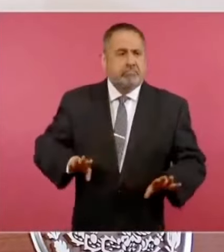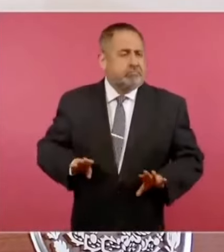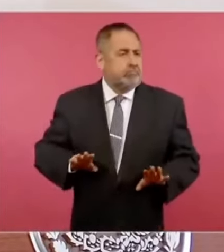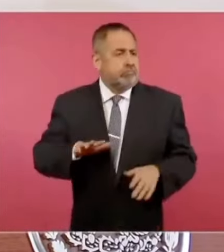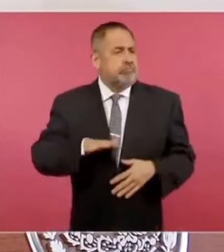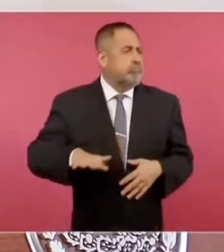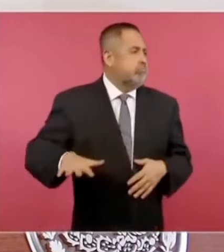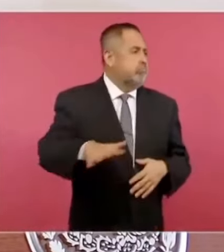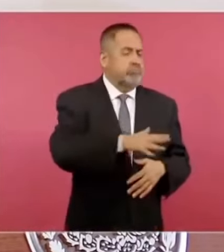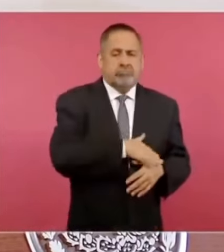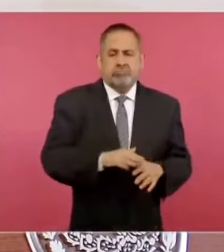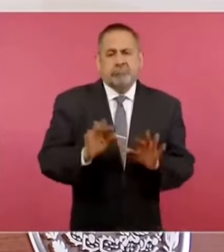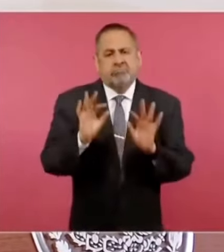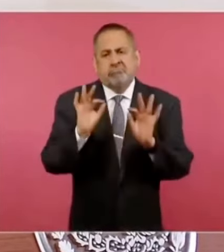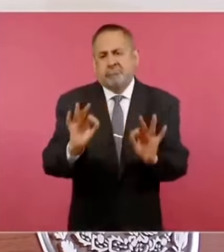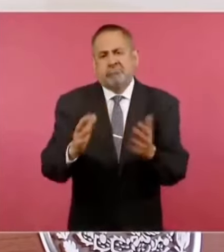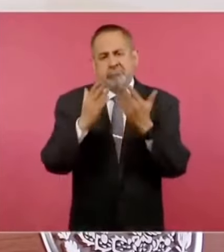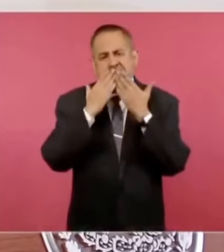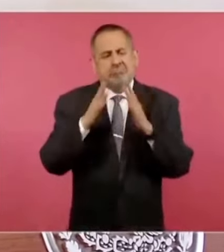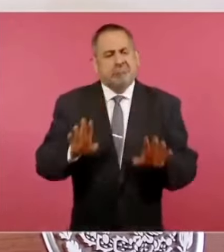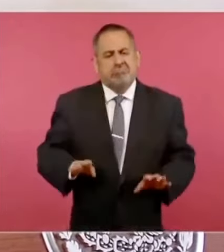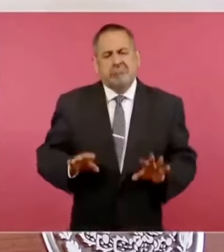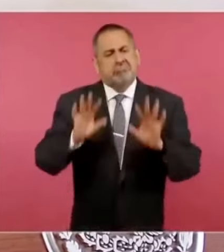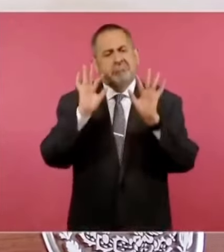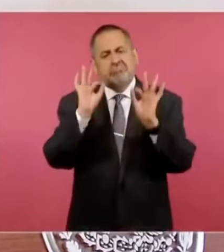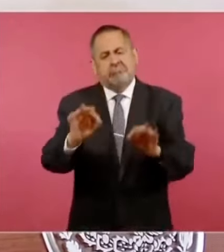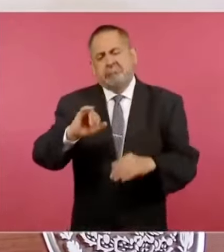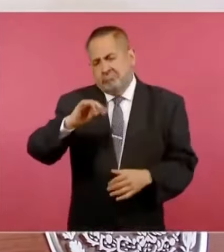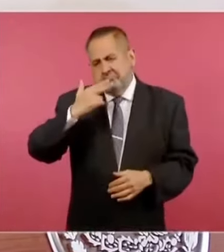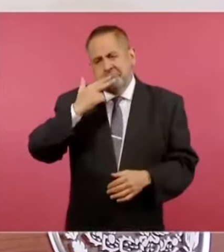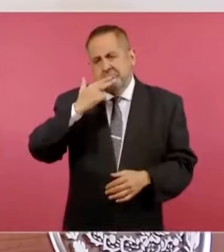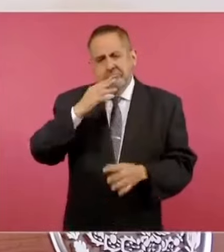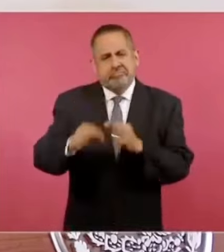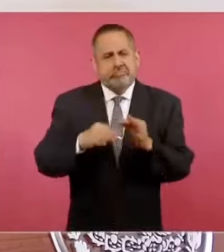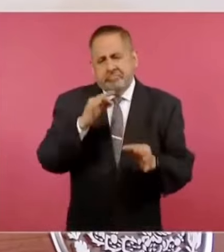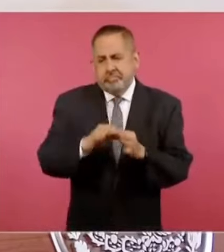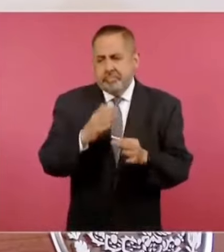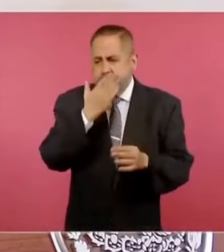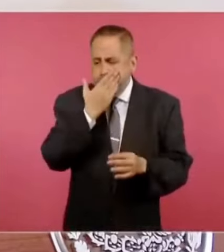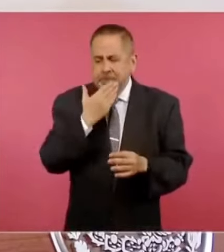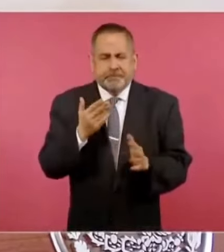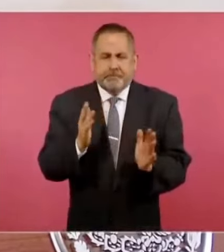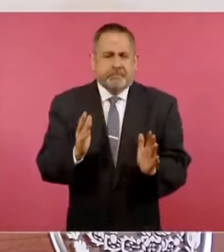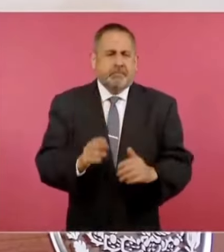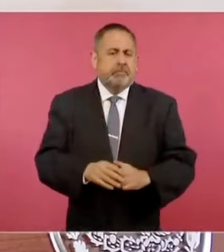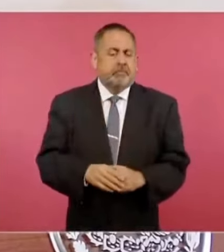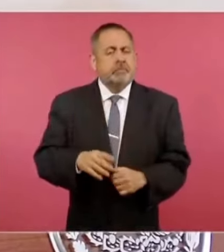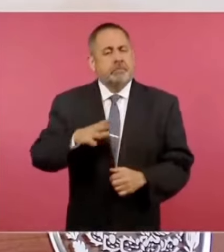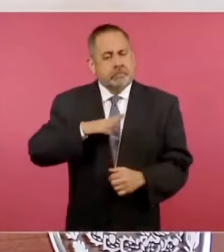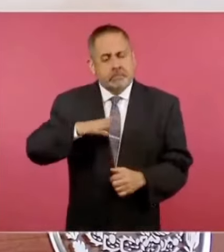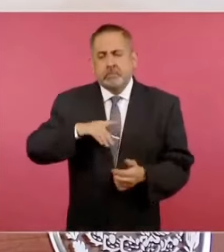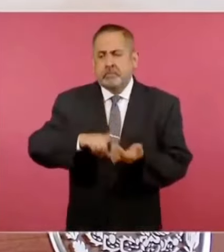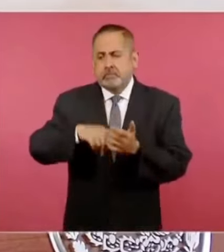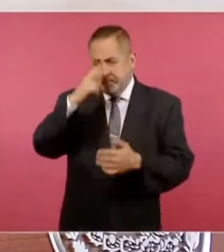favorables, tiene